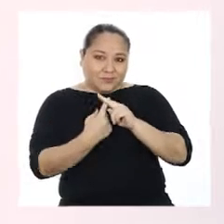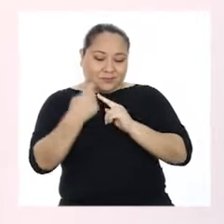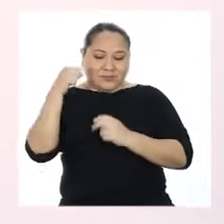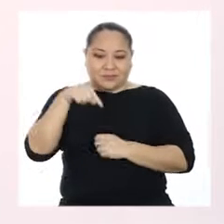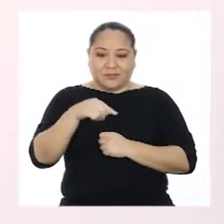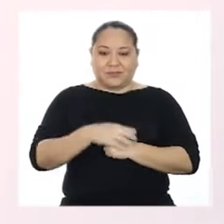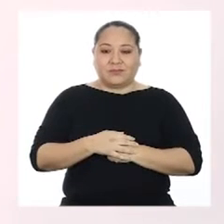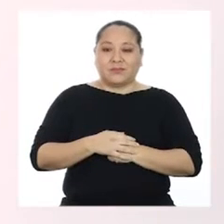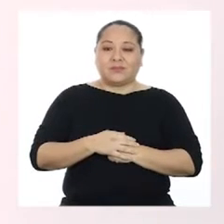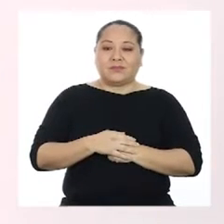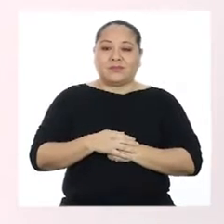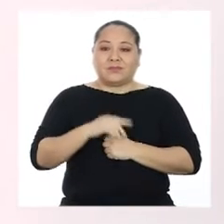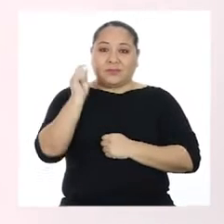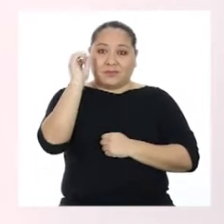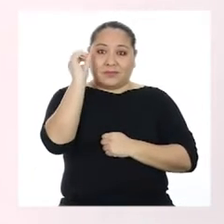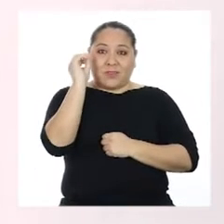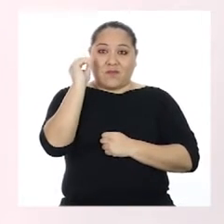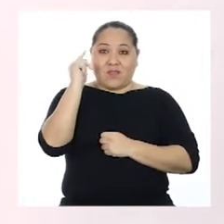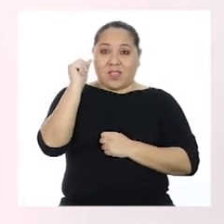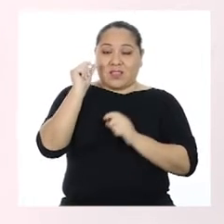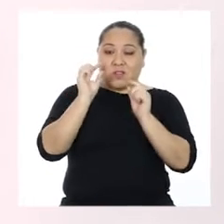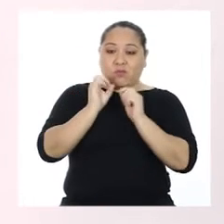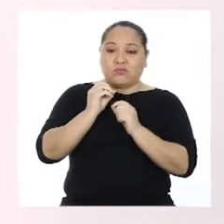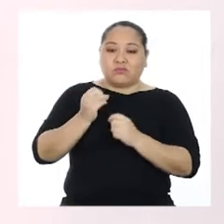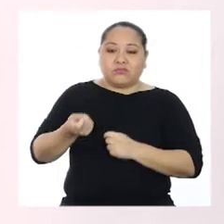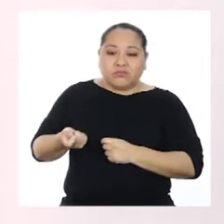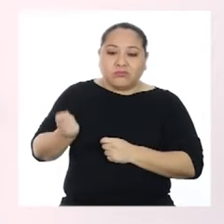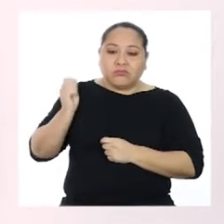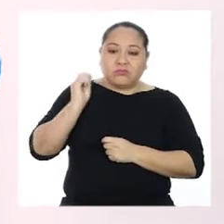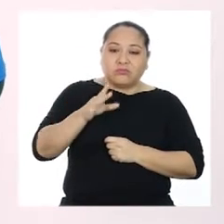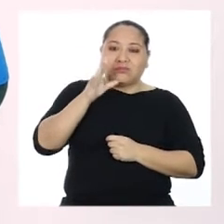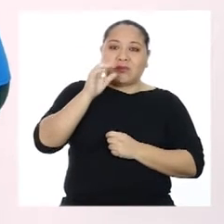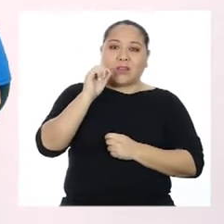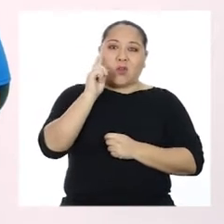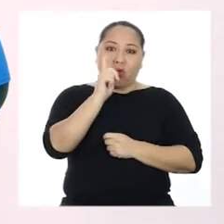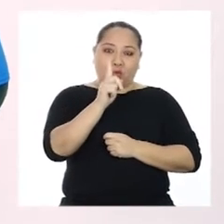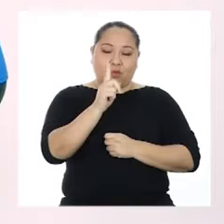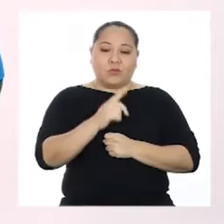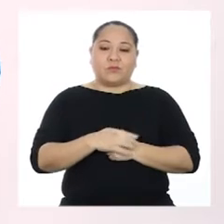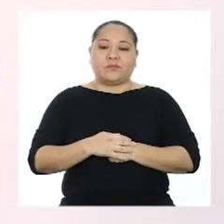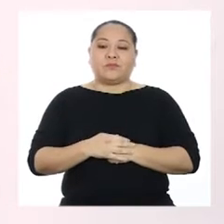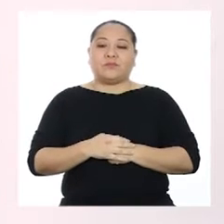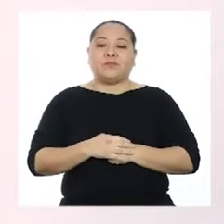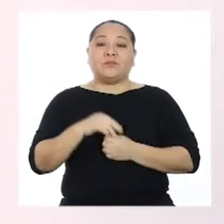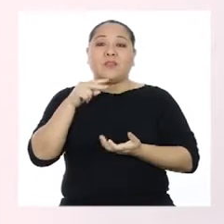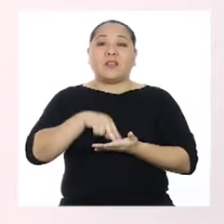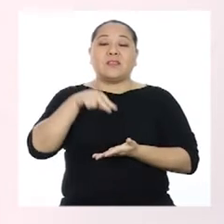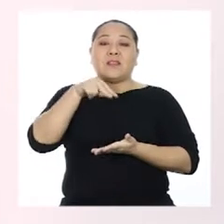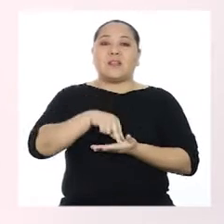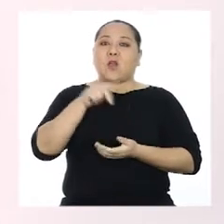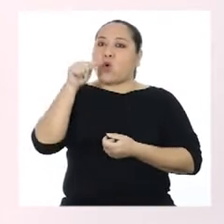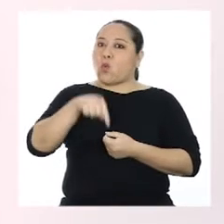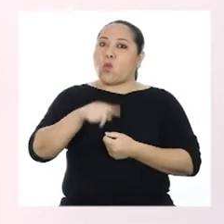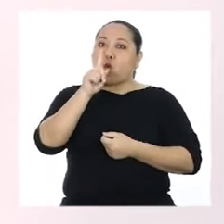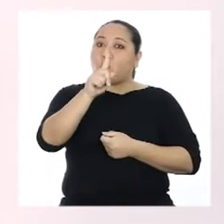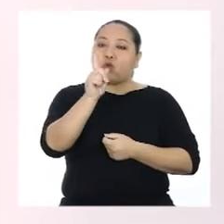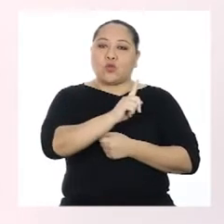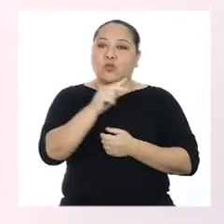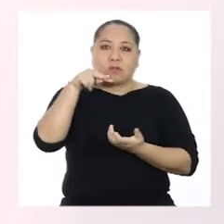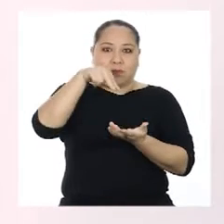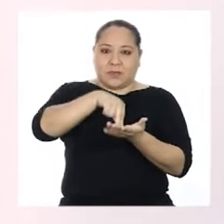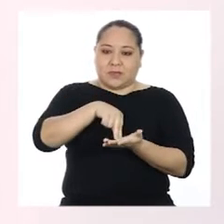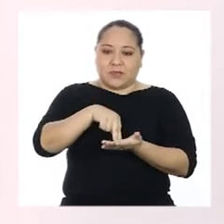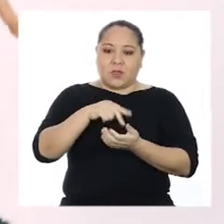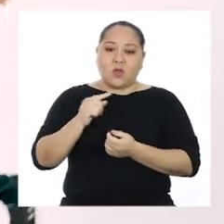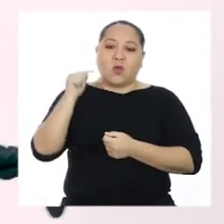Posición inicial. Tenemos la ficha en la mano. Y vamos a ponerle en el número 1. Vamos a saltar sin pisar el número